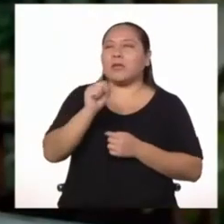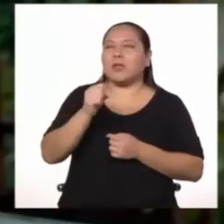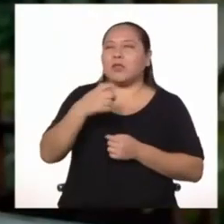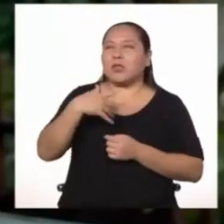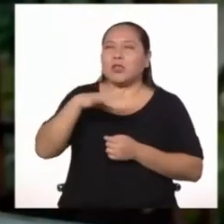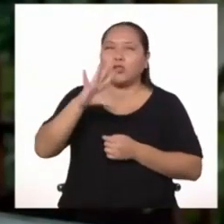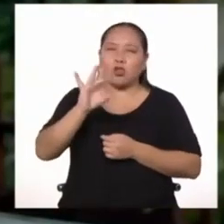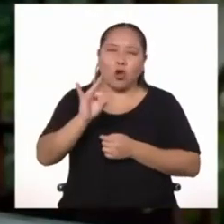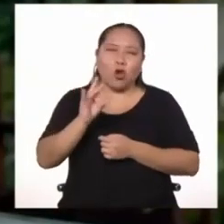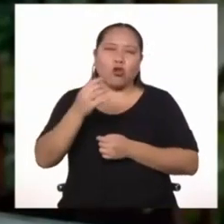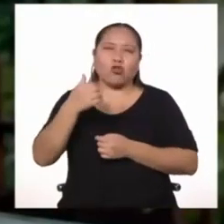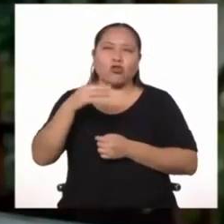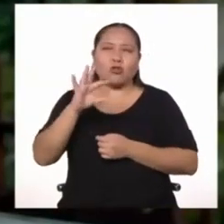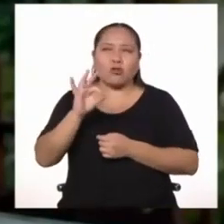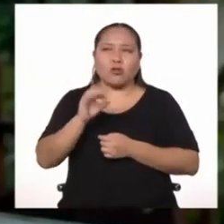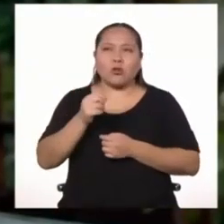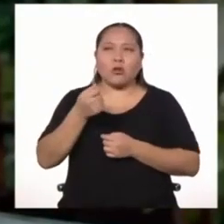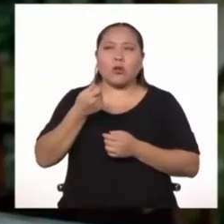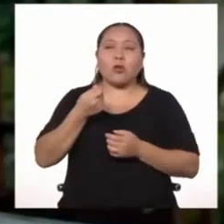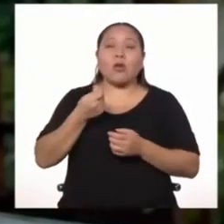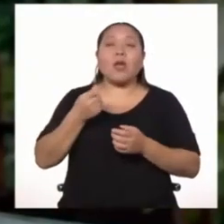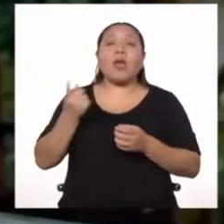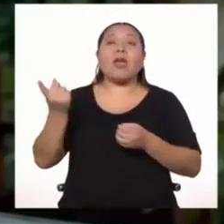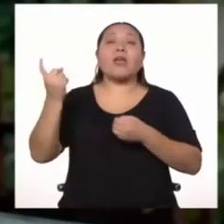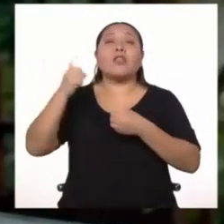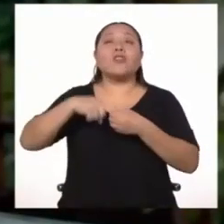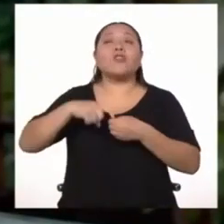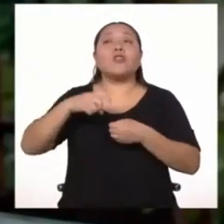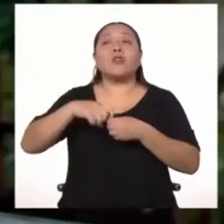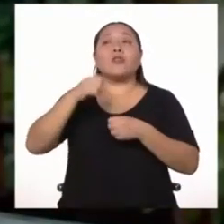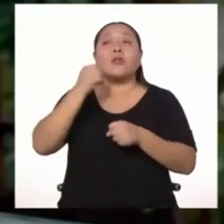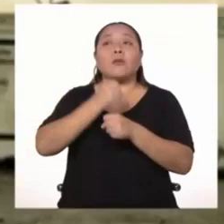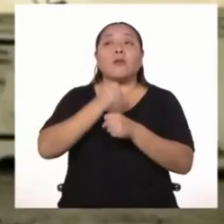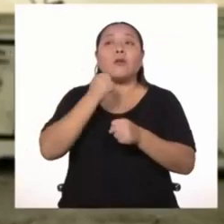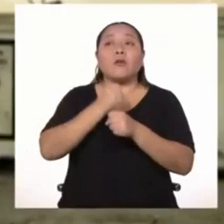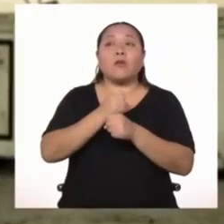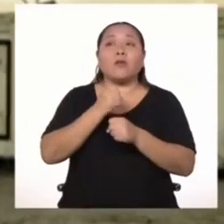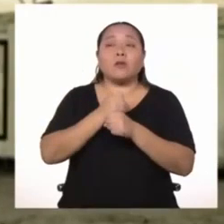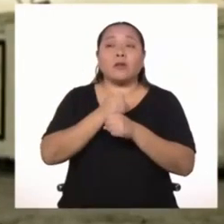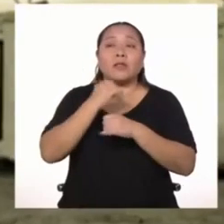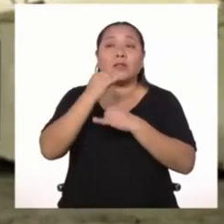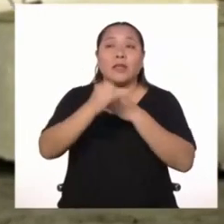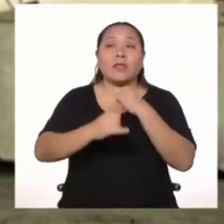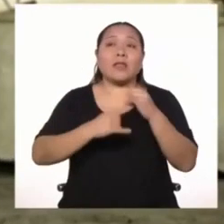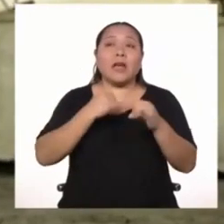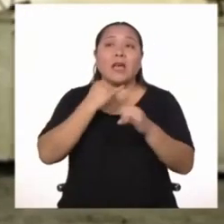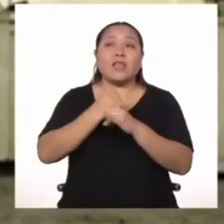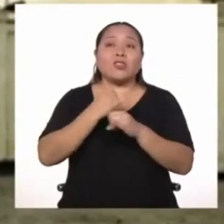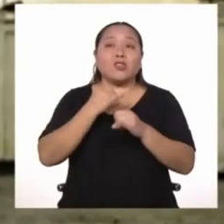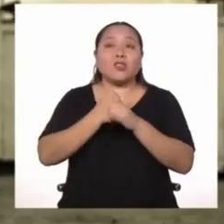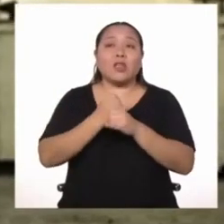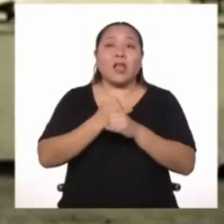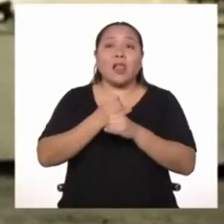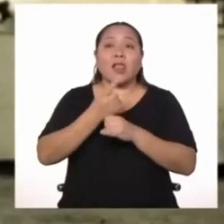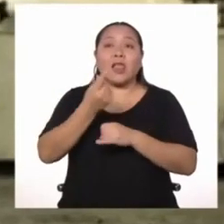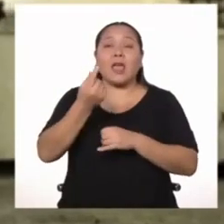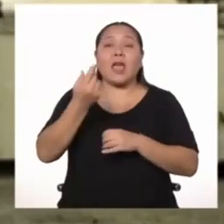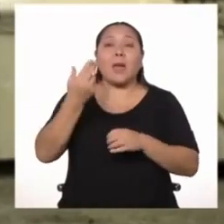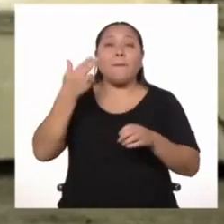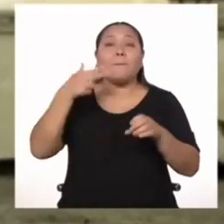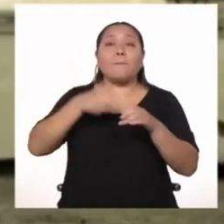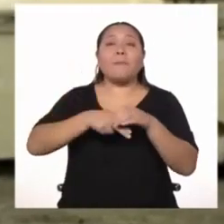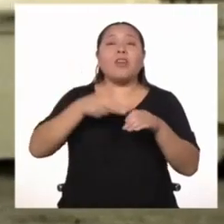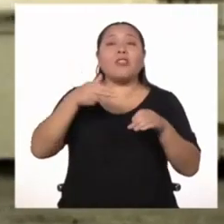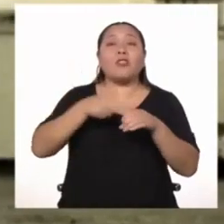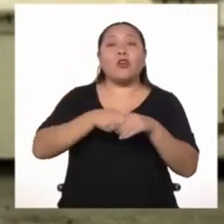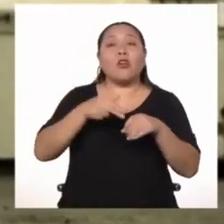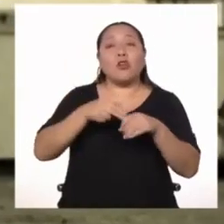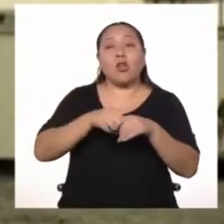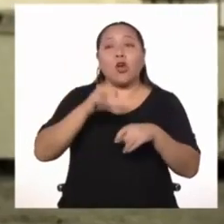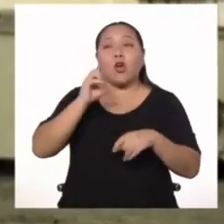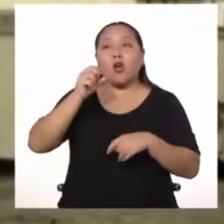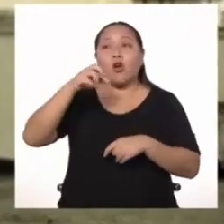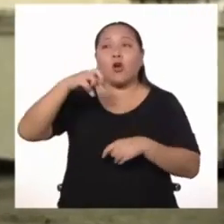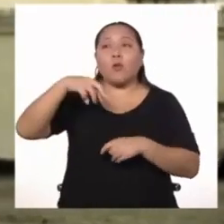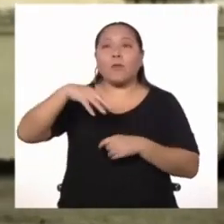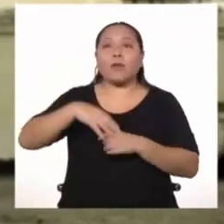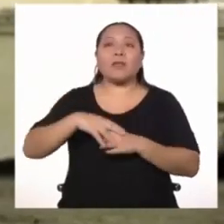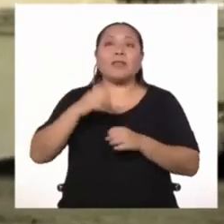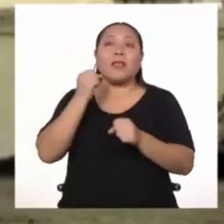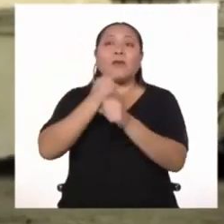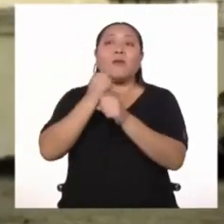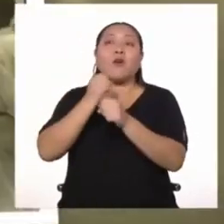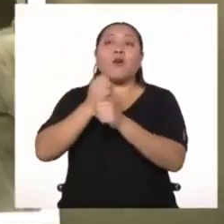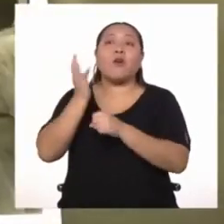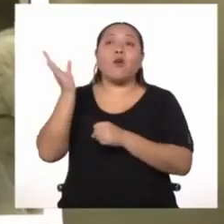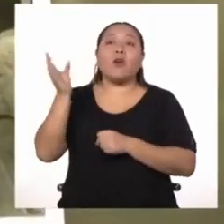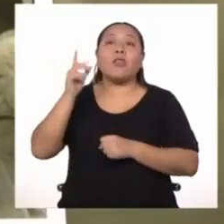Fue contratado por la International Petroleum Company, trabajó varios años en Calara.